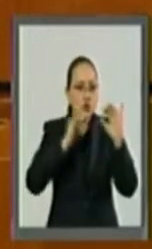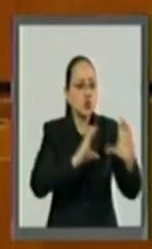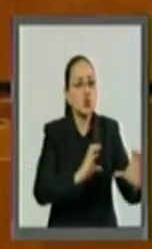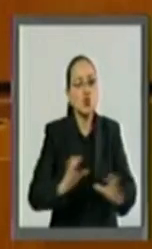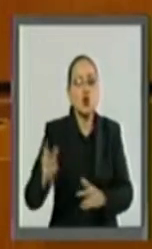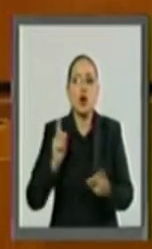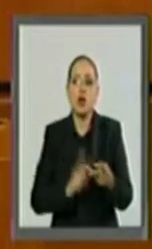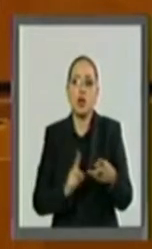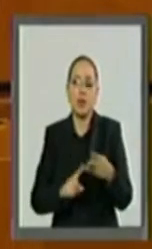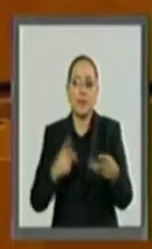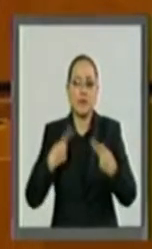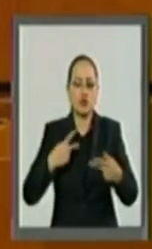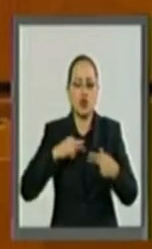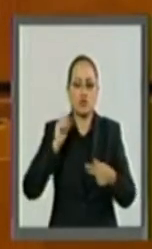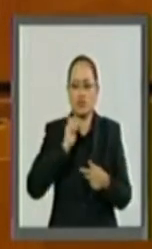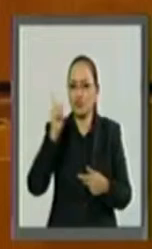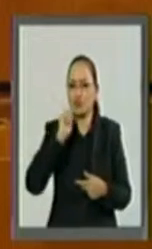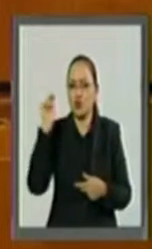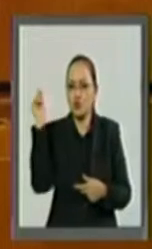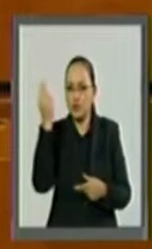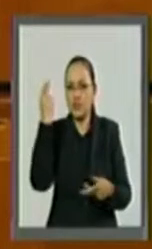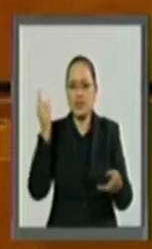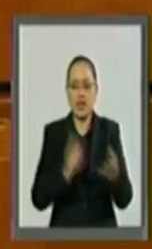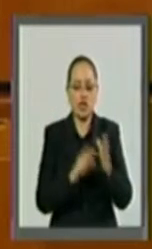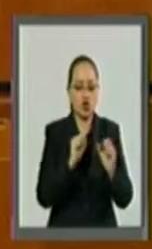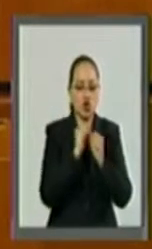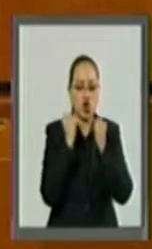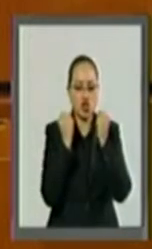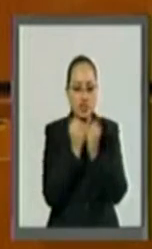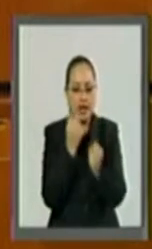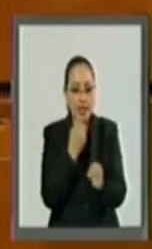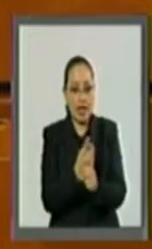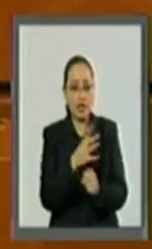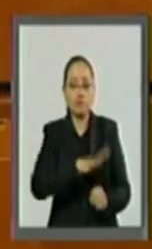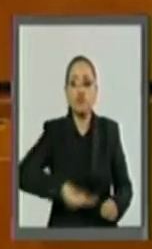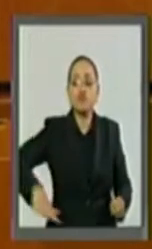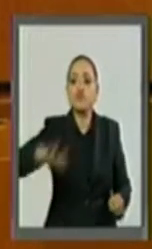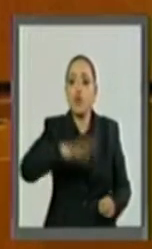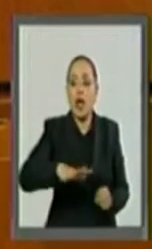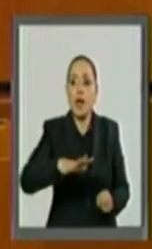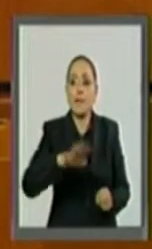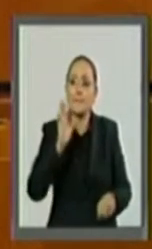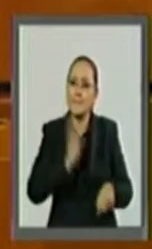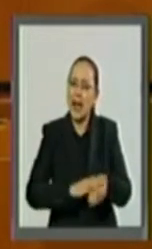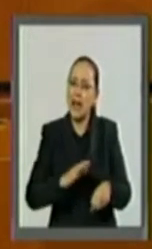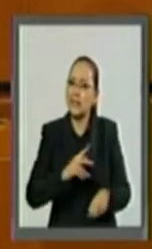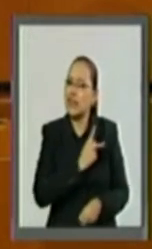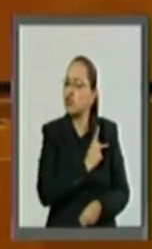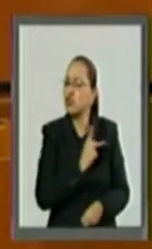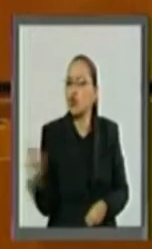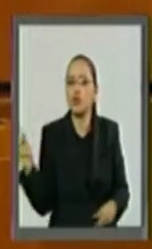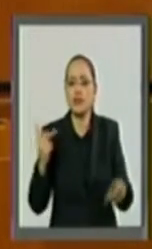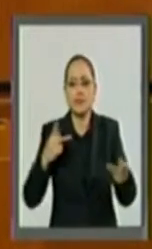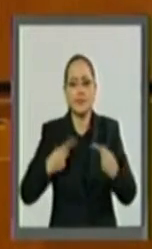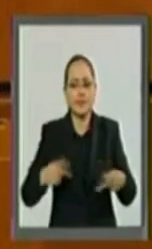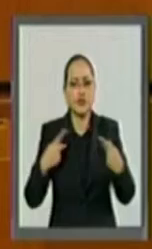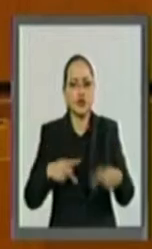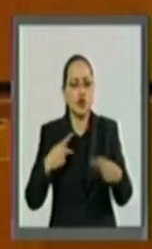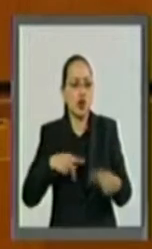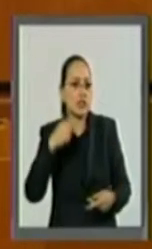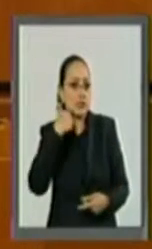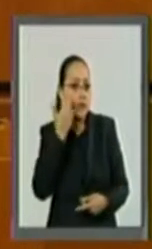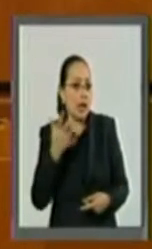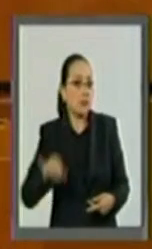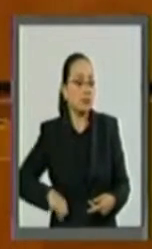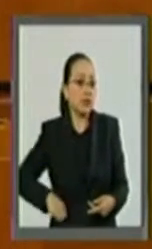a los académicos, a la sociedad civil y en lo general a todos aquellos que estén